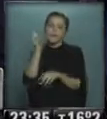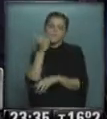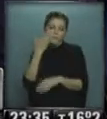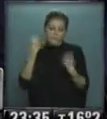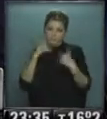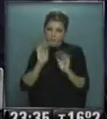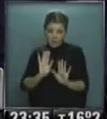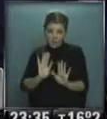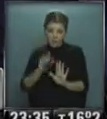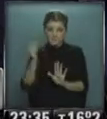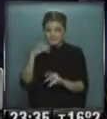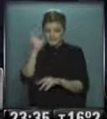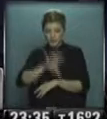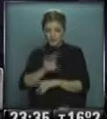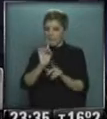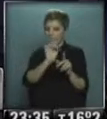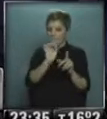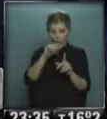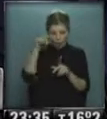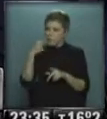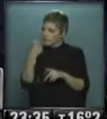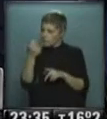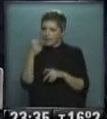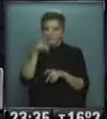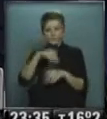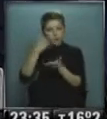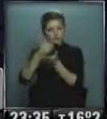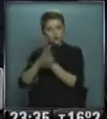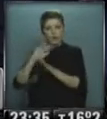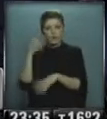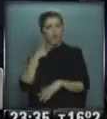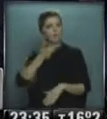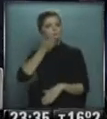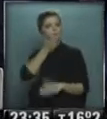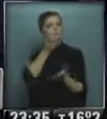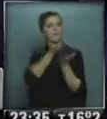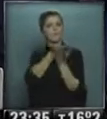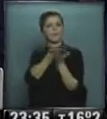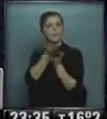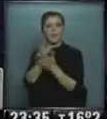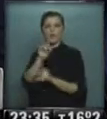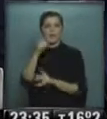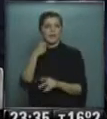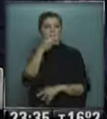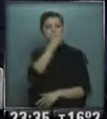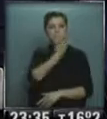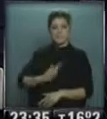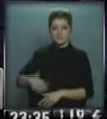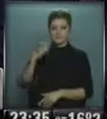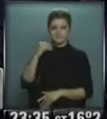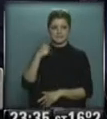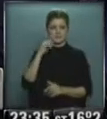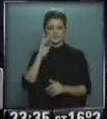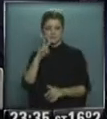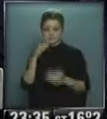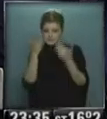lo que vos planteás todos los sectores se animaron a plantear sus verdaderas inquietudes no es que teniendo enfrente a la presidenta recularon con todo